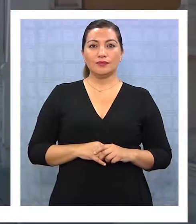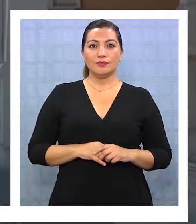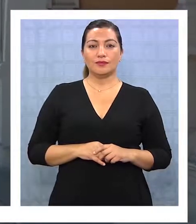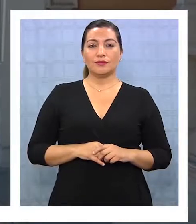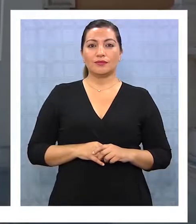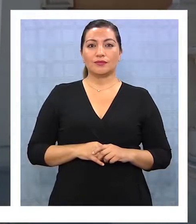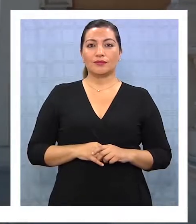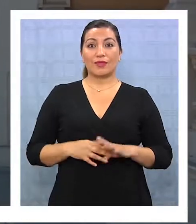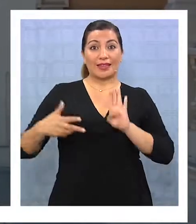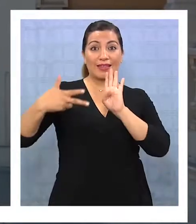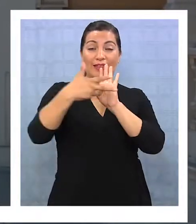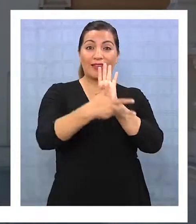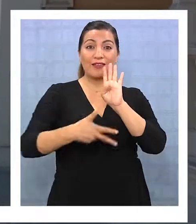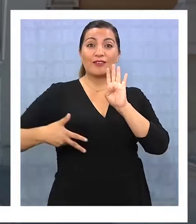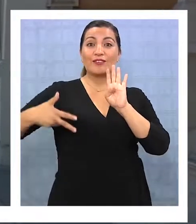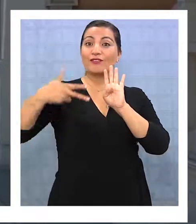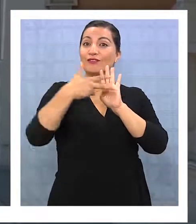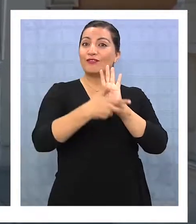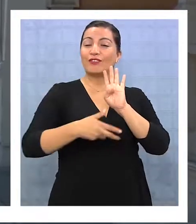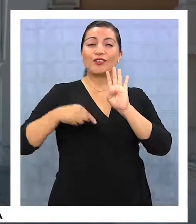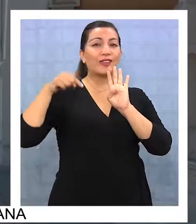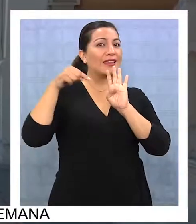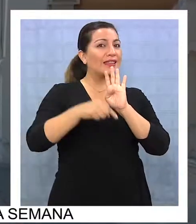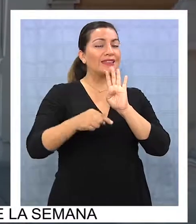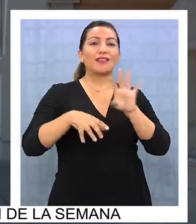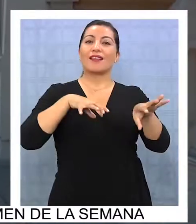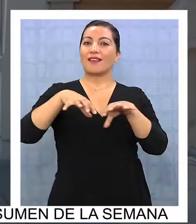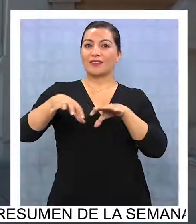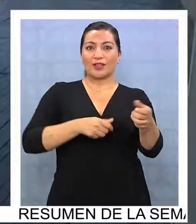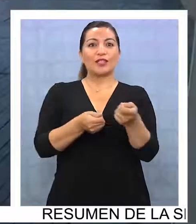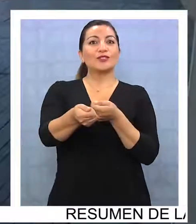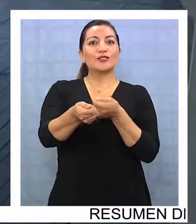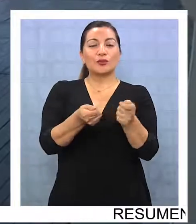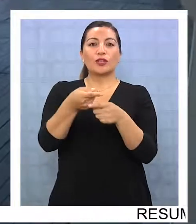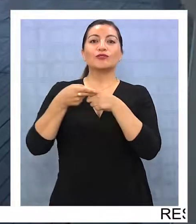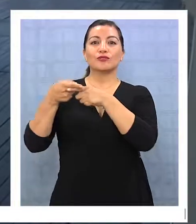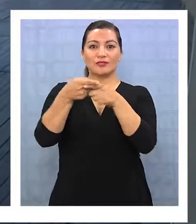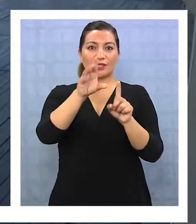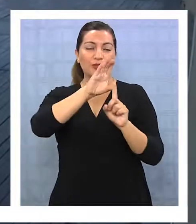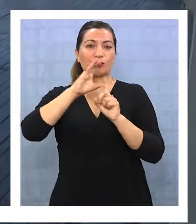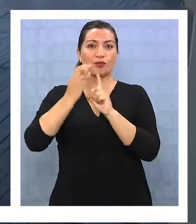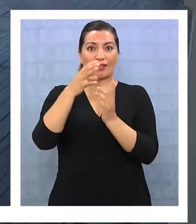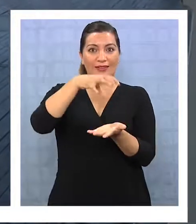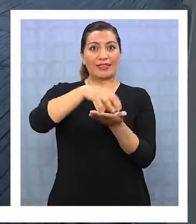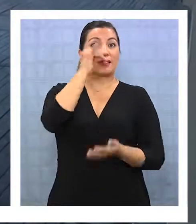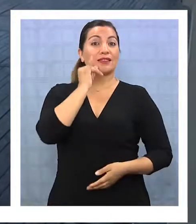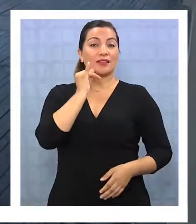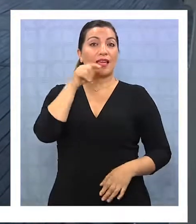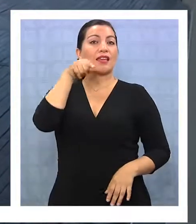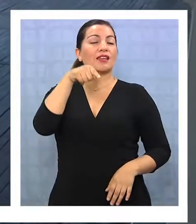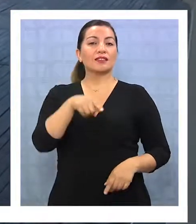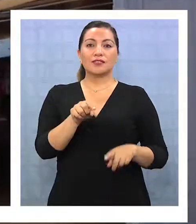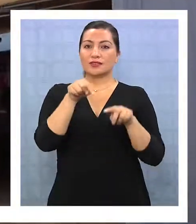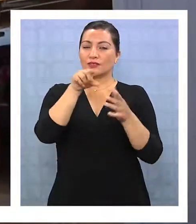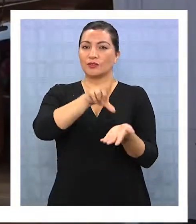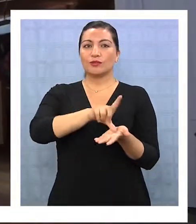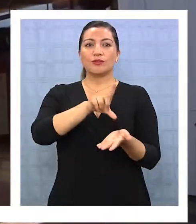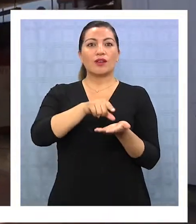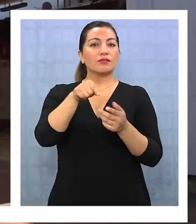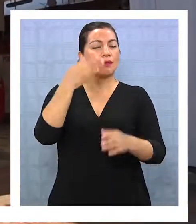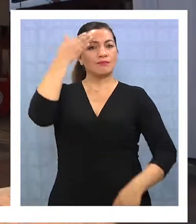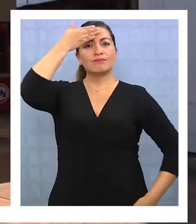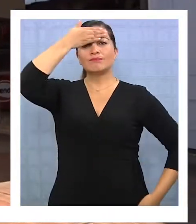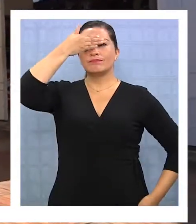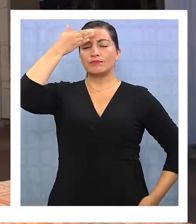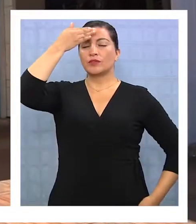La avenida Baquedano es un punto álgido de la actividad comercial, social y cultural de la ciudad y en ese marco es una